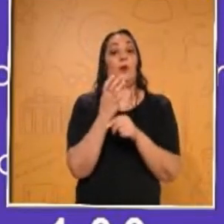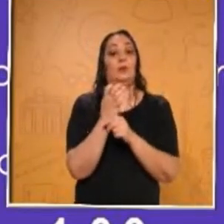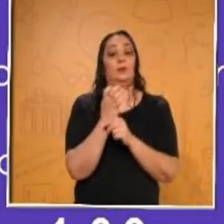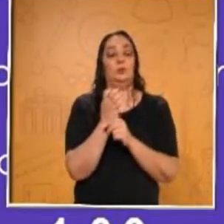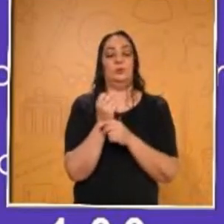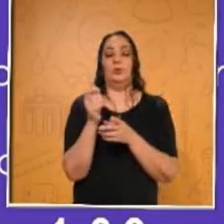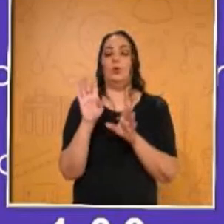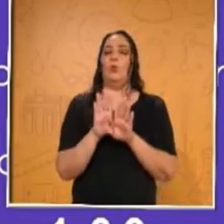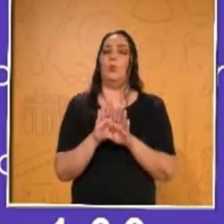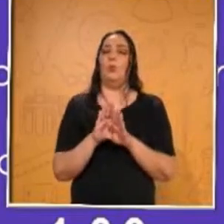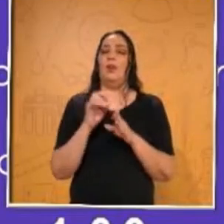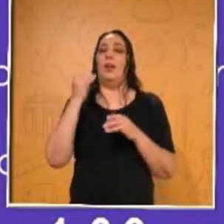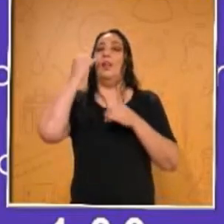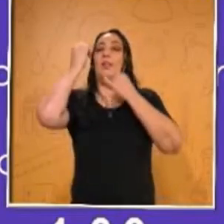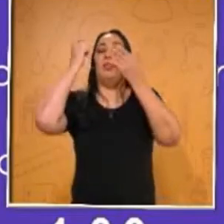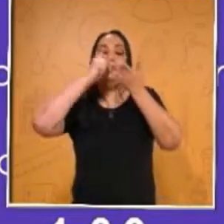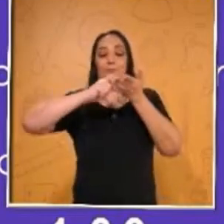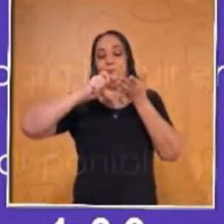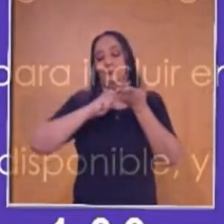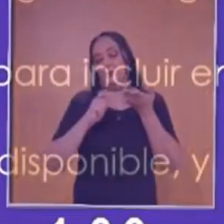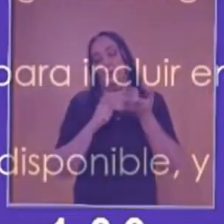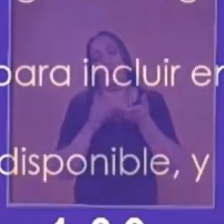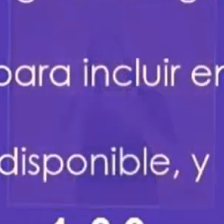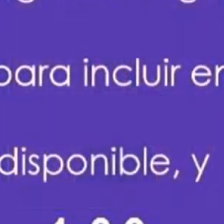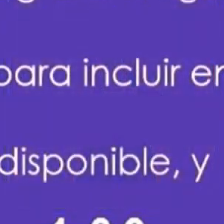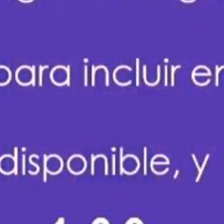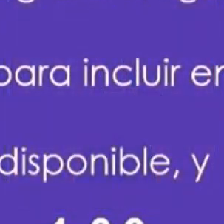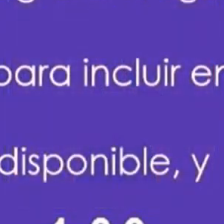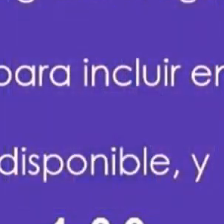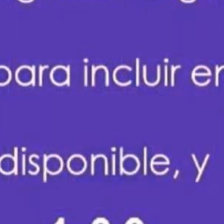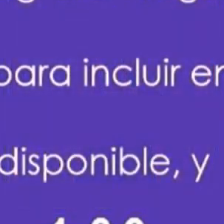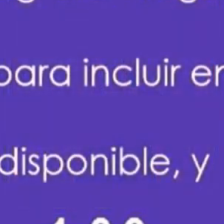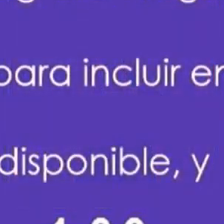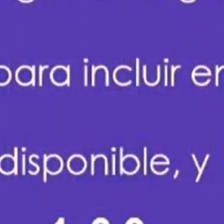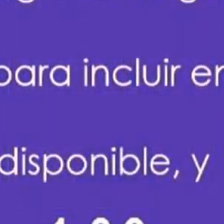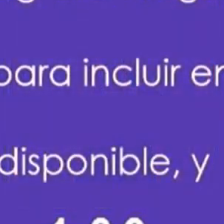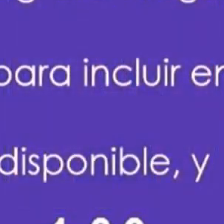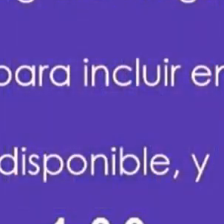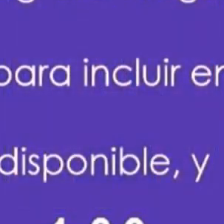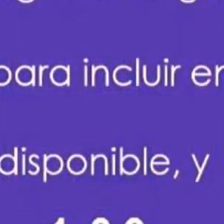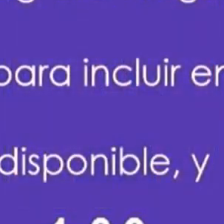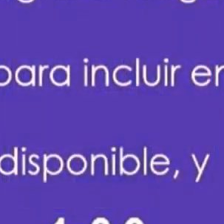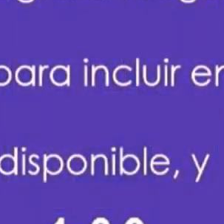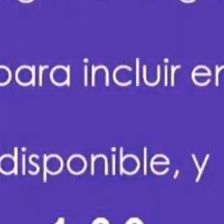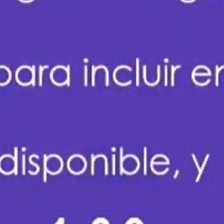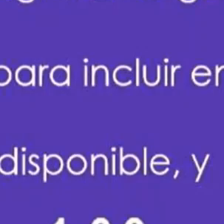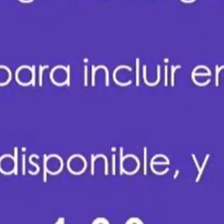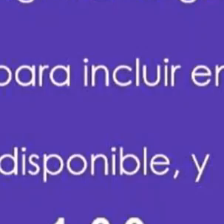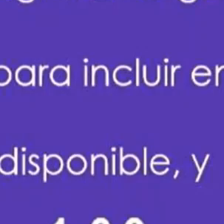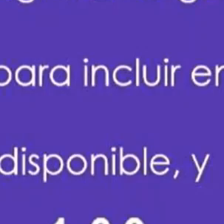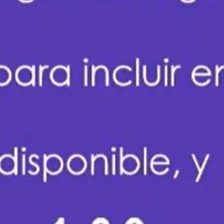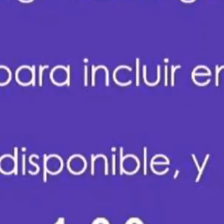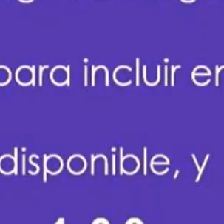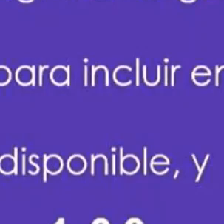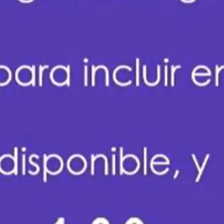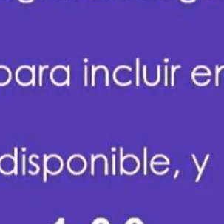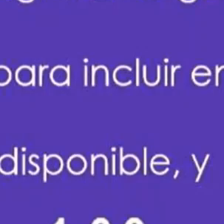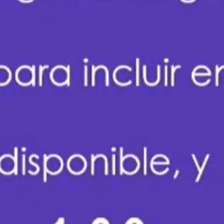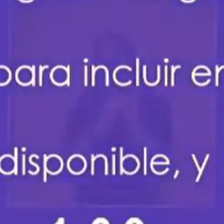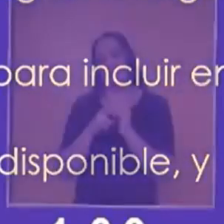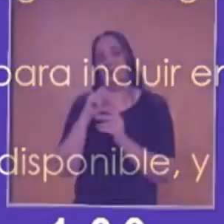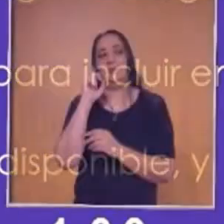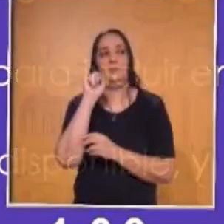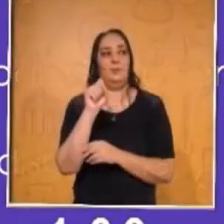secciones, integrando el material gráfico y las correcciones sugeridas.